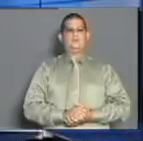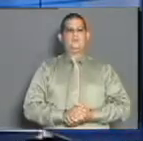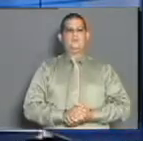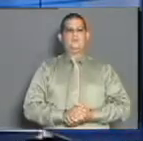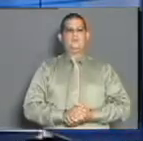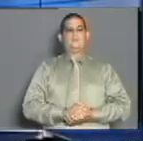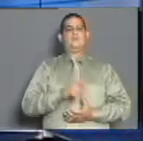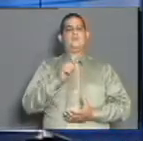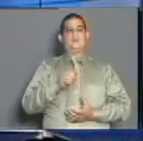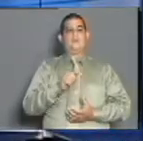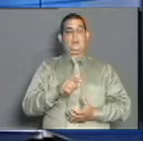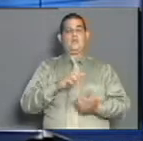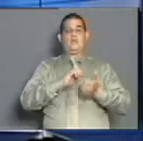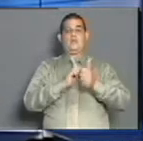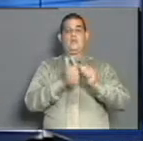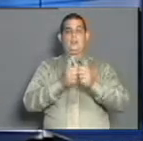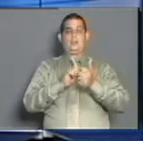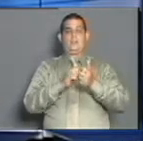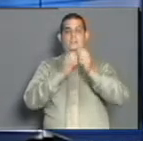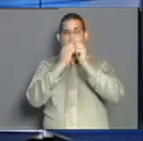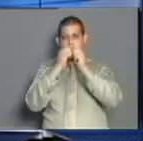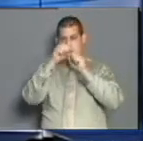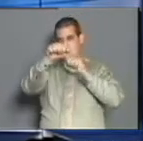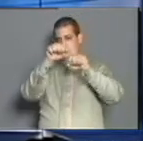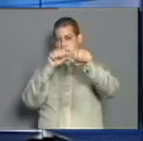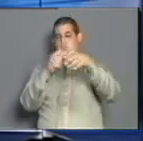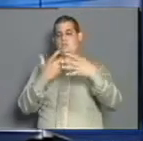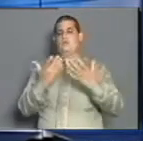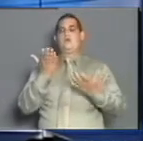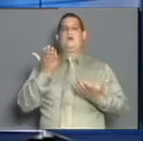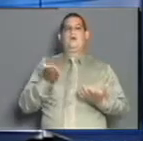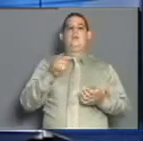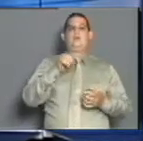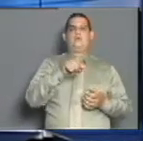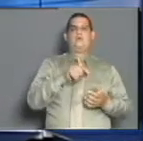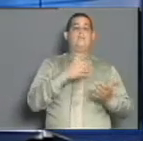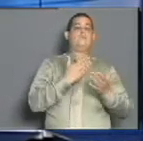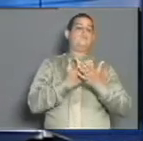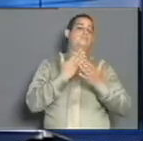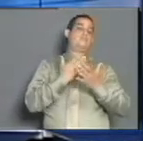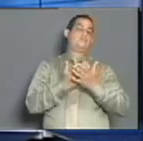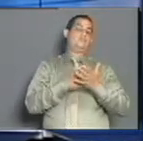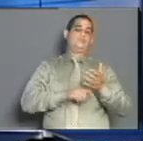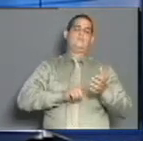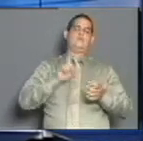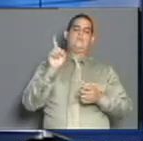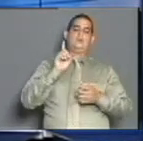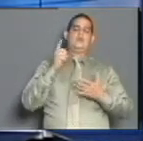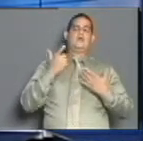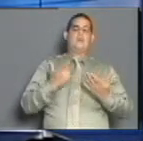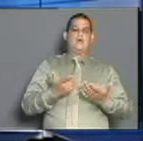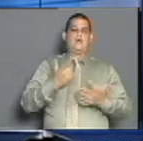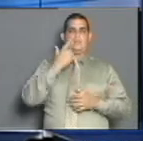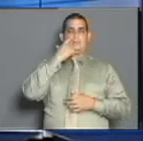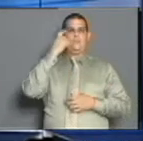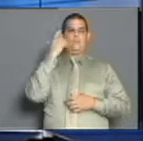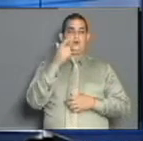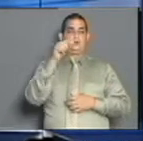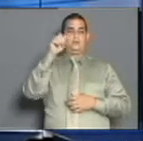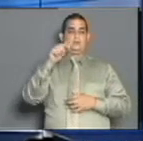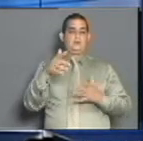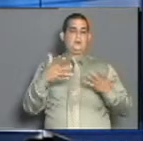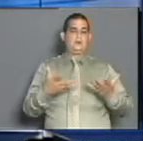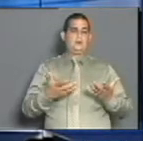Y seguimos con el deporte de los puños, el boxeo. Con una excelente demostración, el tetracampeón del orbe y doble monarca